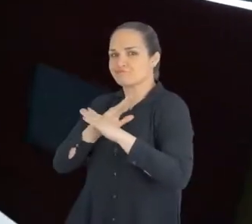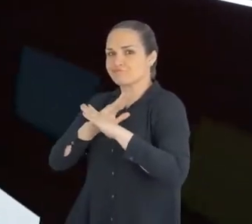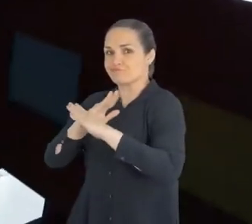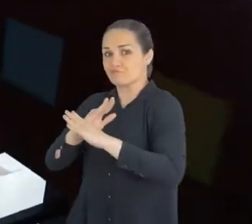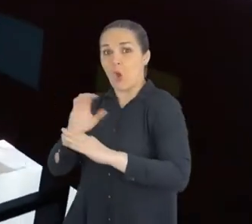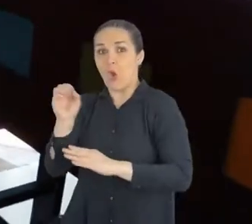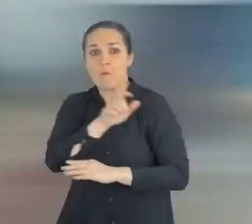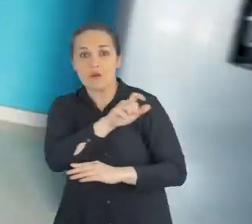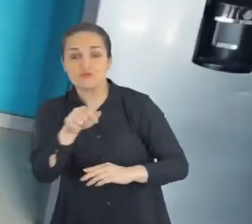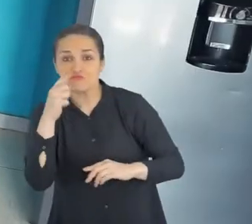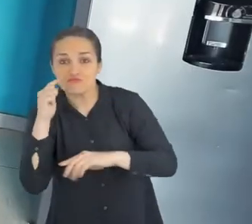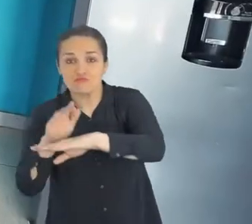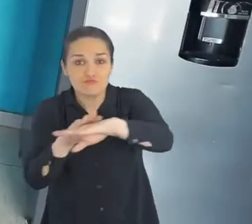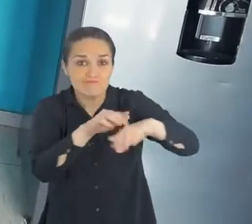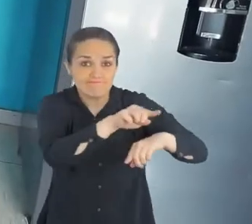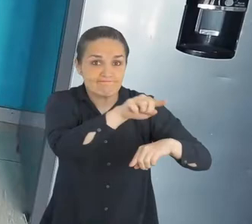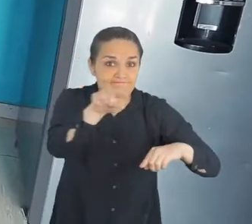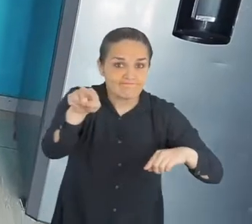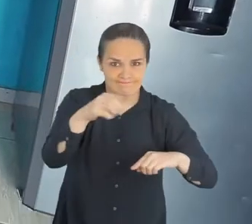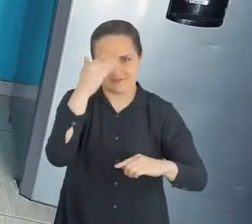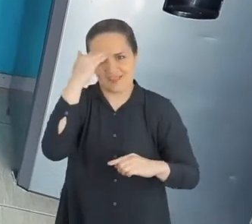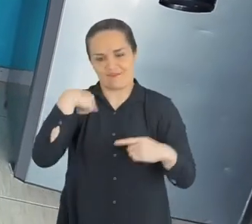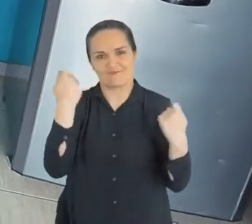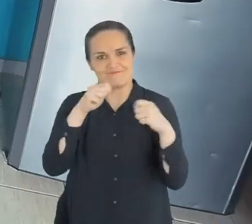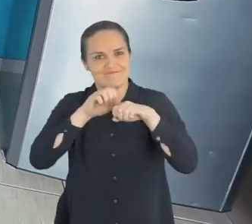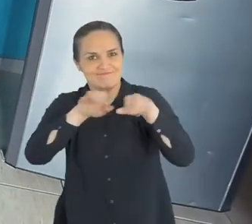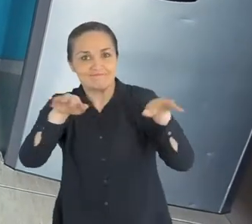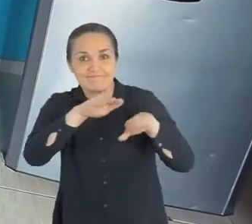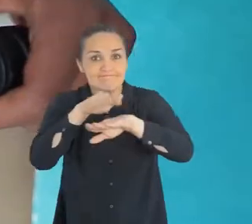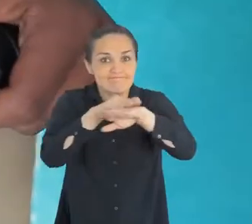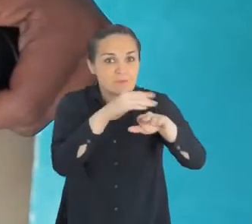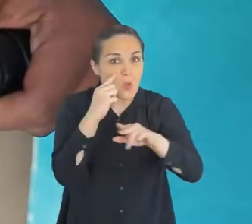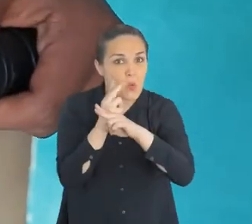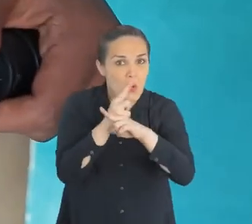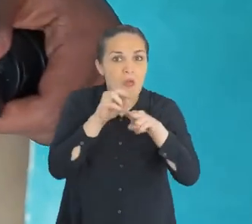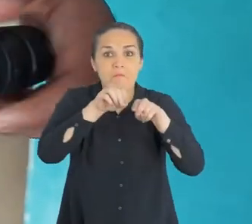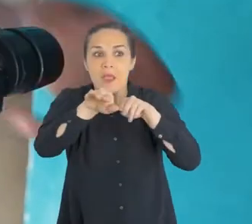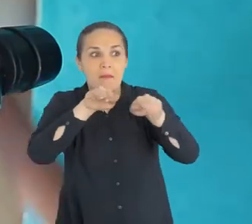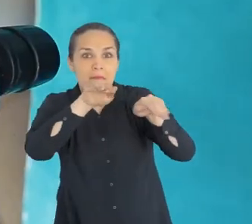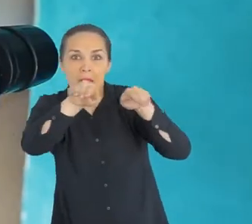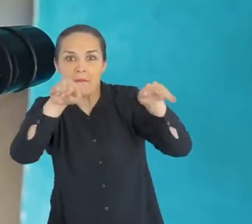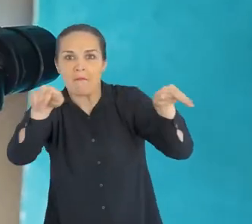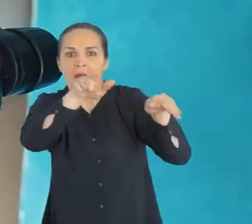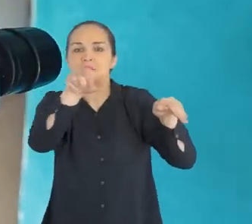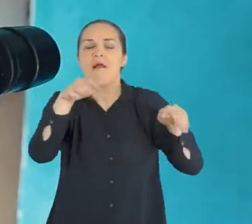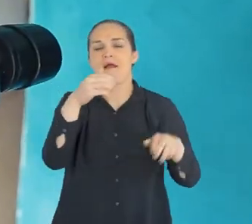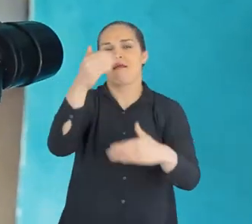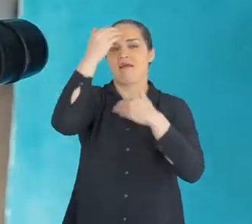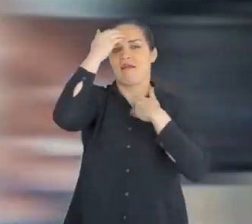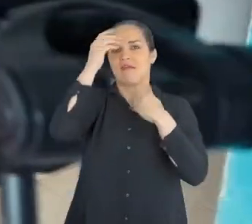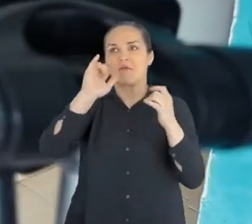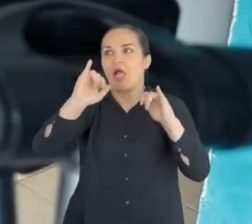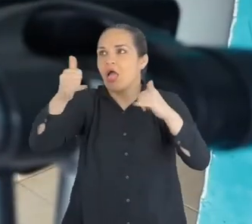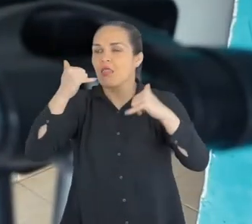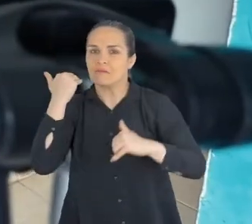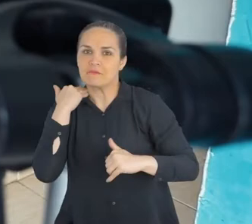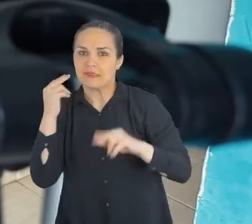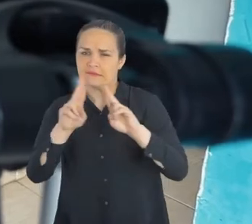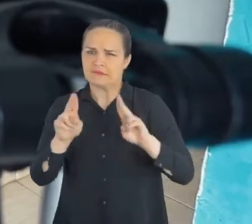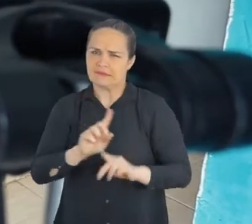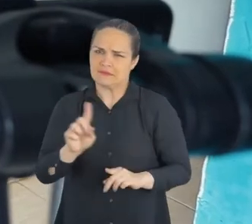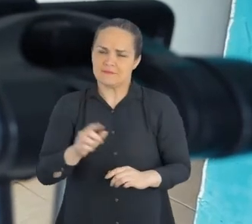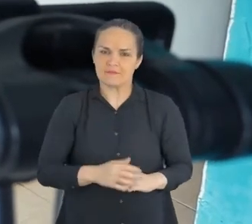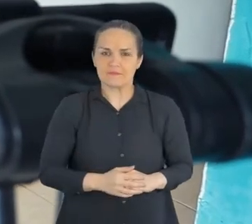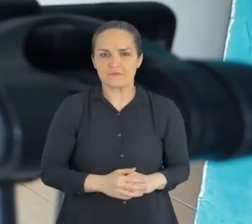porque uno como influenciador siempre trata de dar un mensaje, entonces eso ha servido mucho también para que ellos no caigan en ese tipo de engaños.